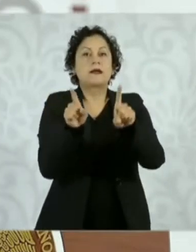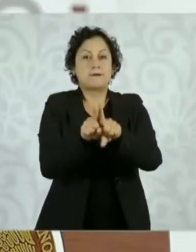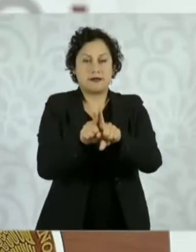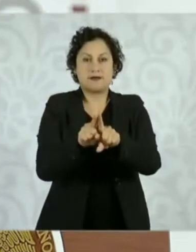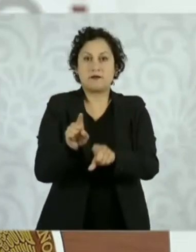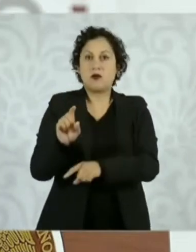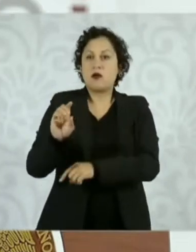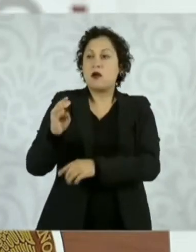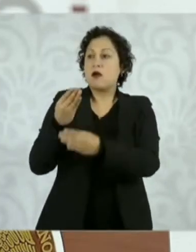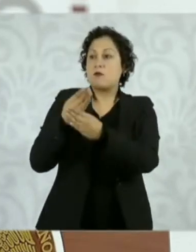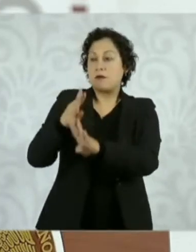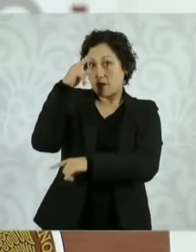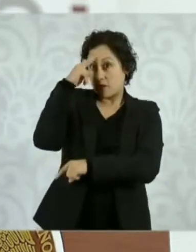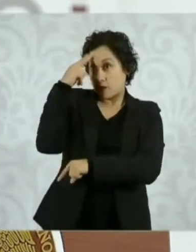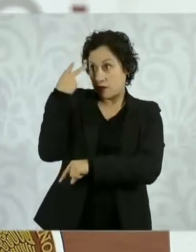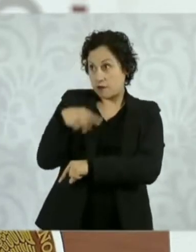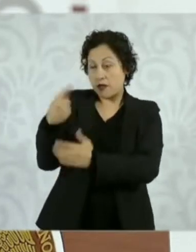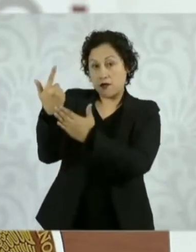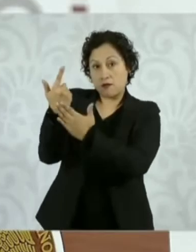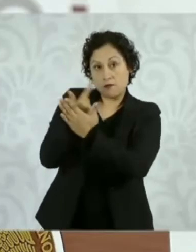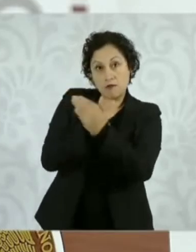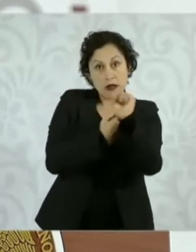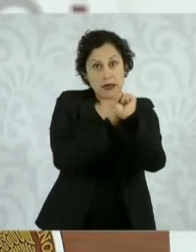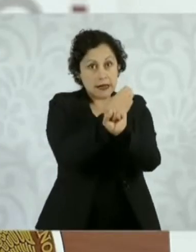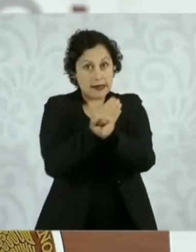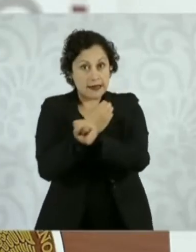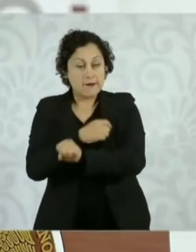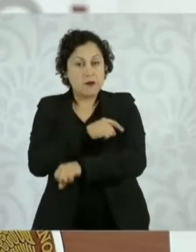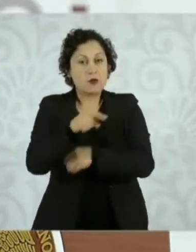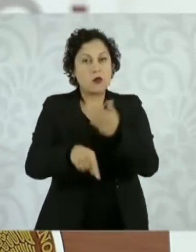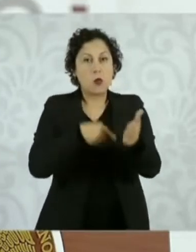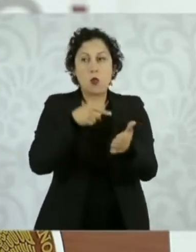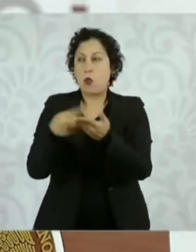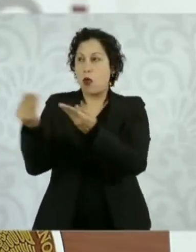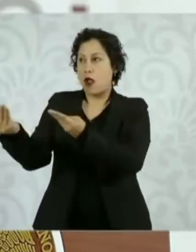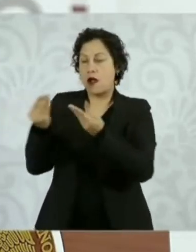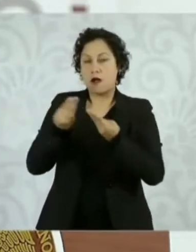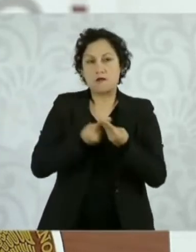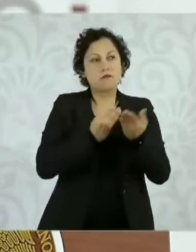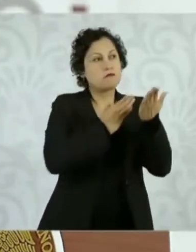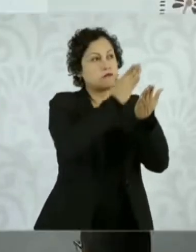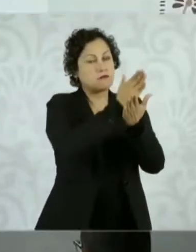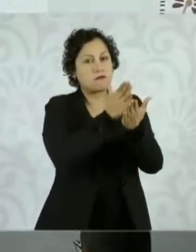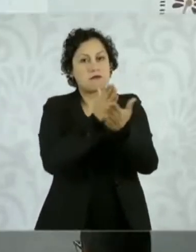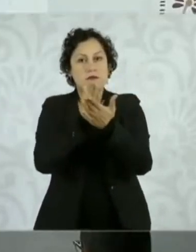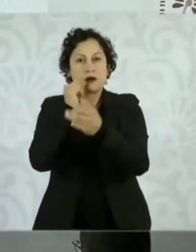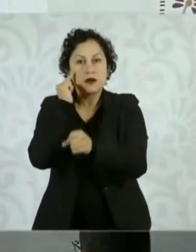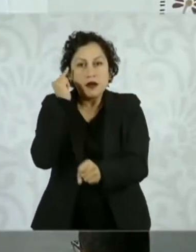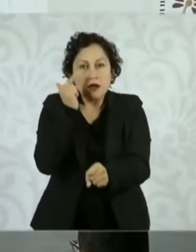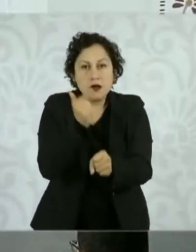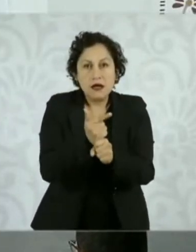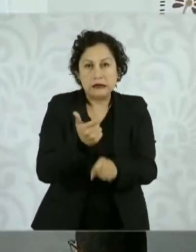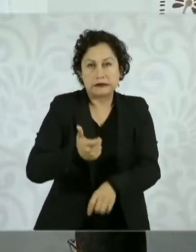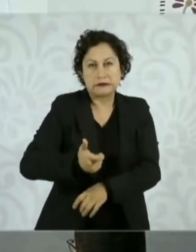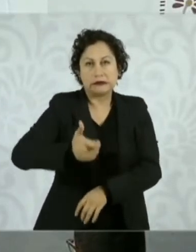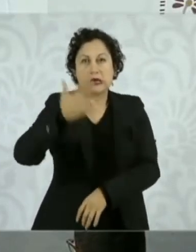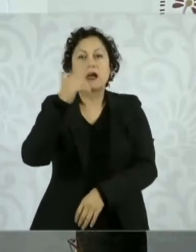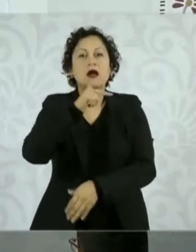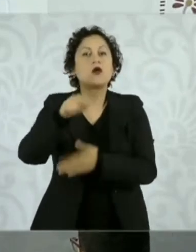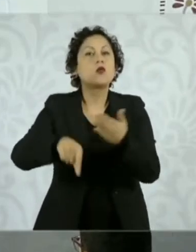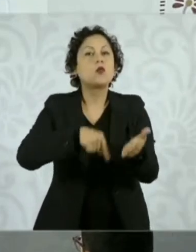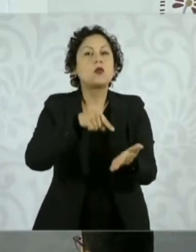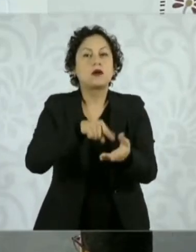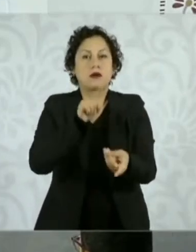Banco de México, aquellos establecimientos donde se encontraron los precios más altos fueron… la que sigue por favor, la que sigue,